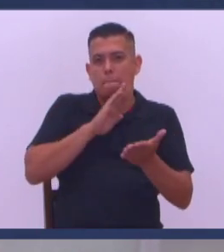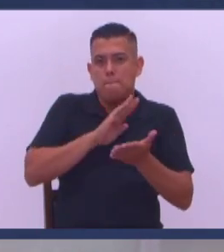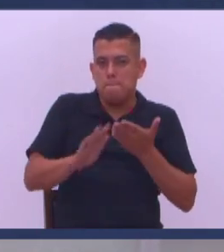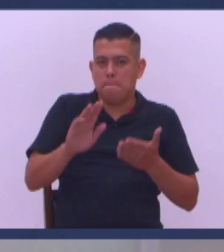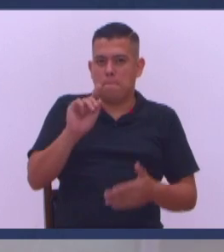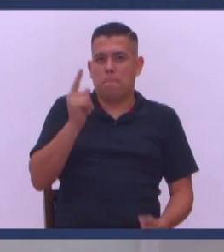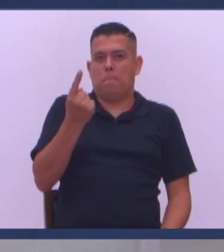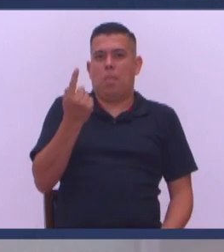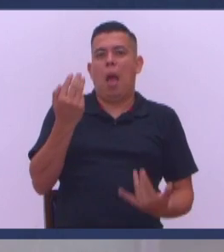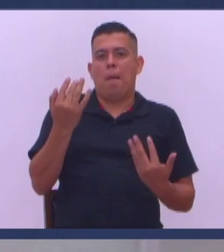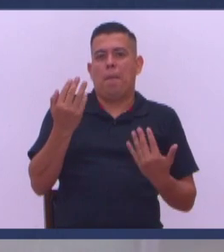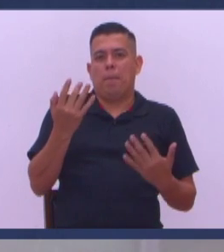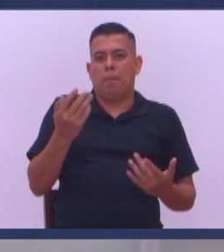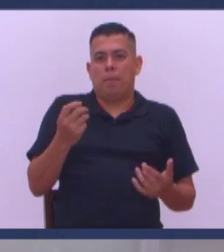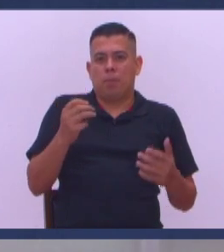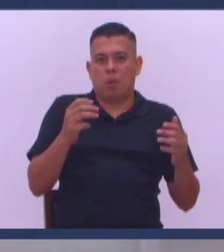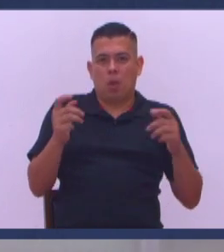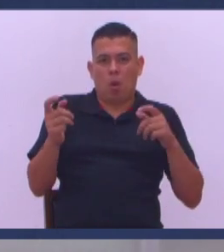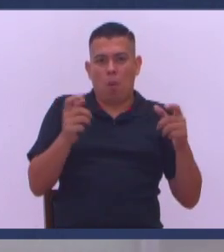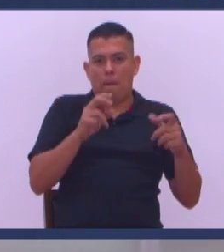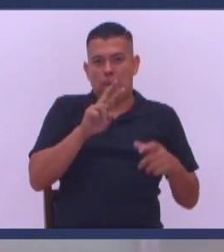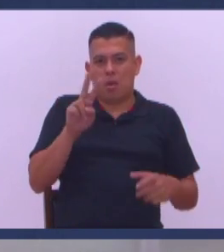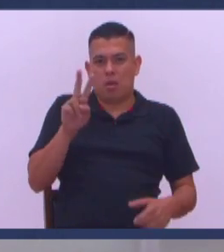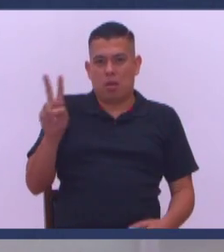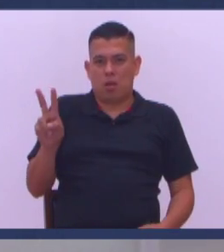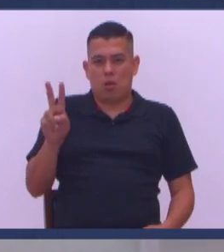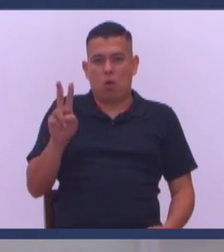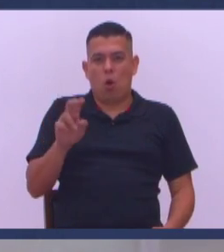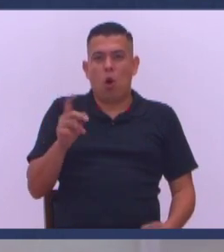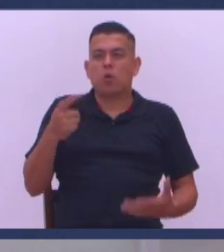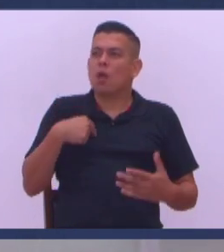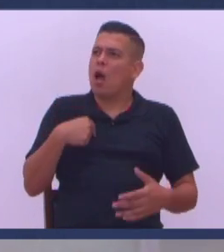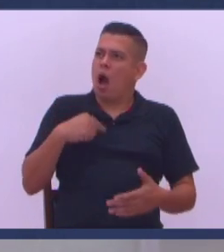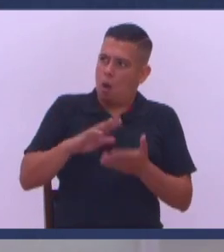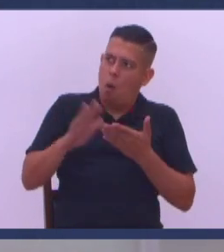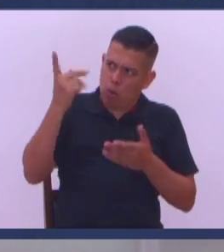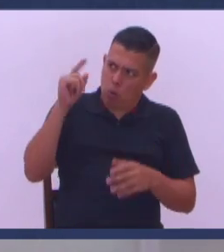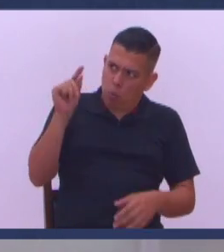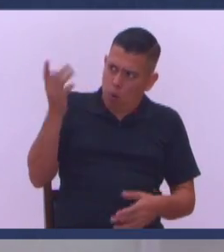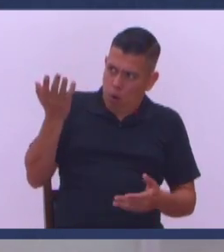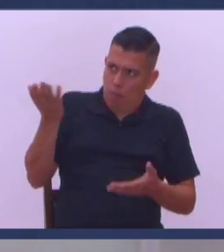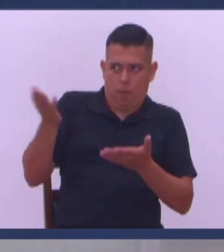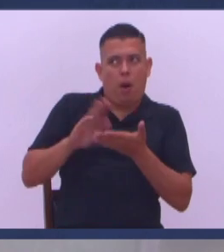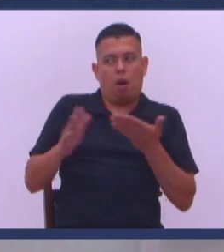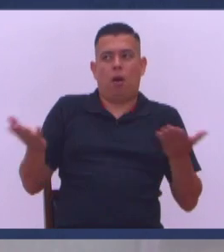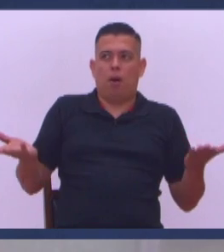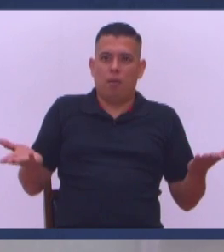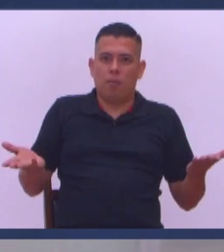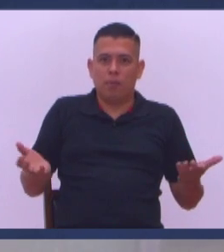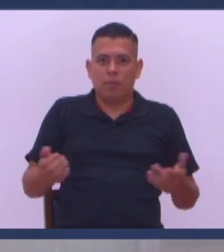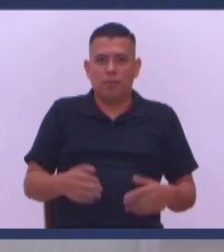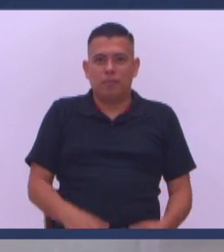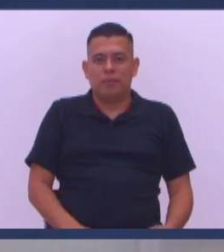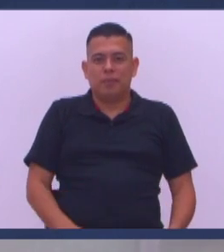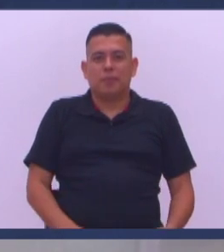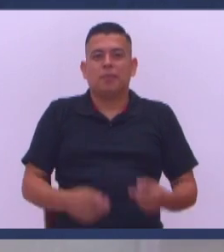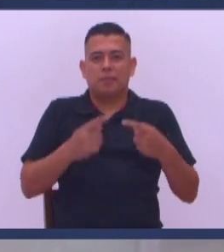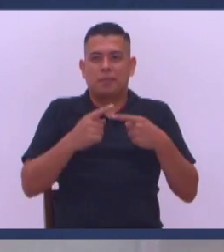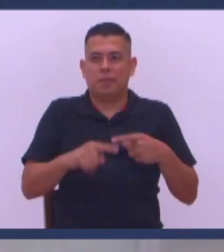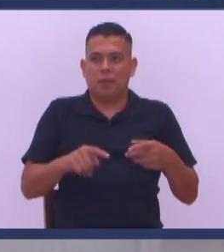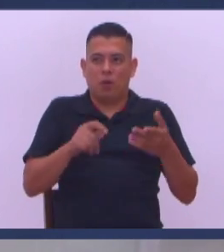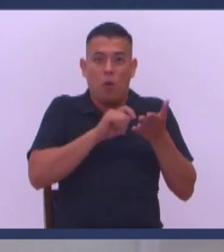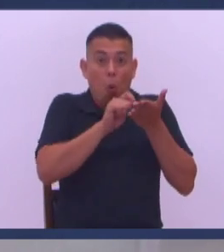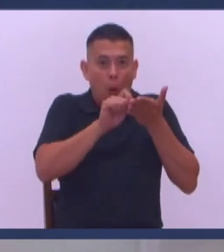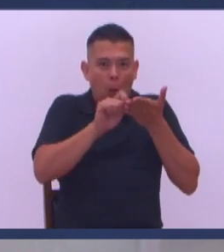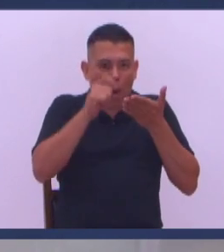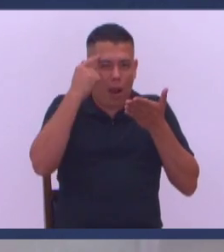primero Y el mayor Tiene 22 años Págame loco Amén No pagan Pero aquí lo tengo